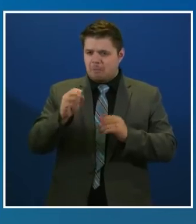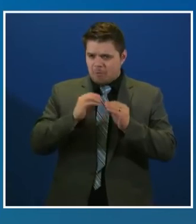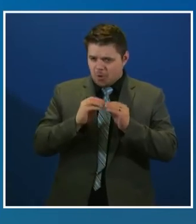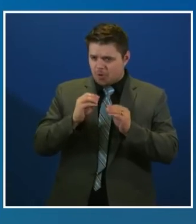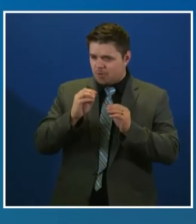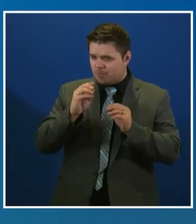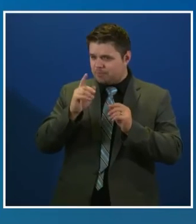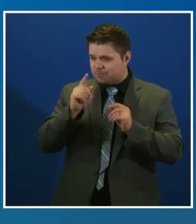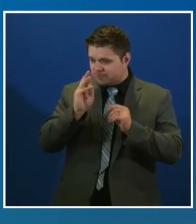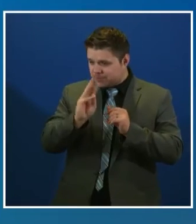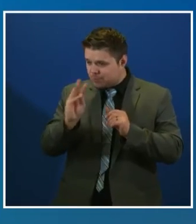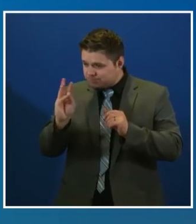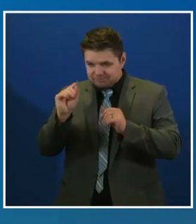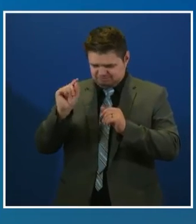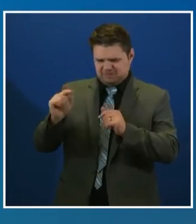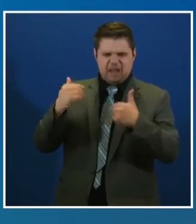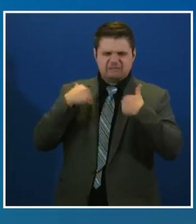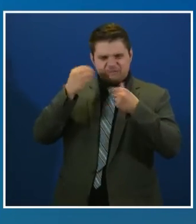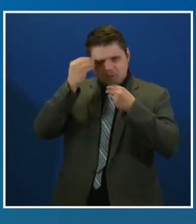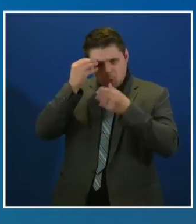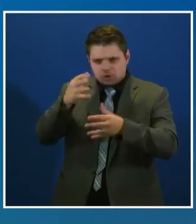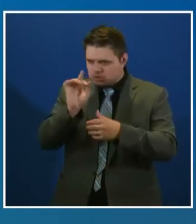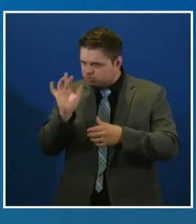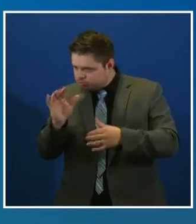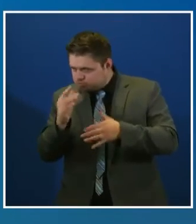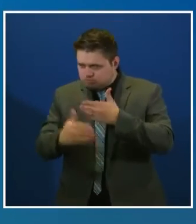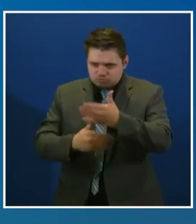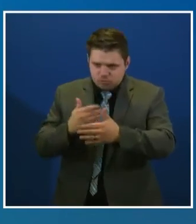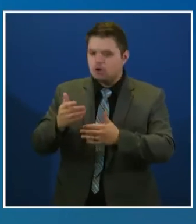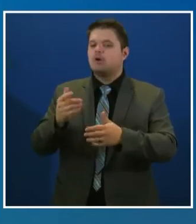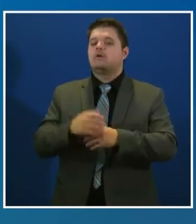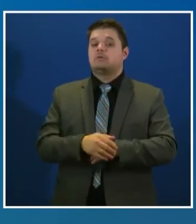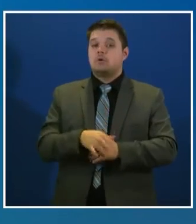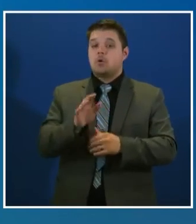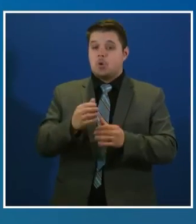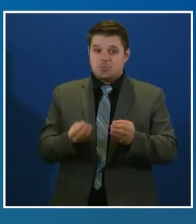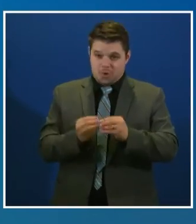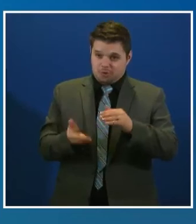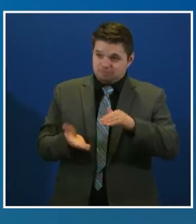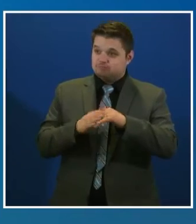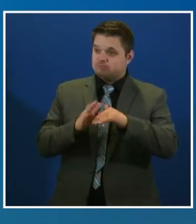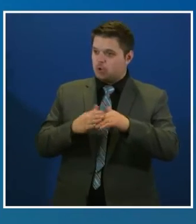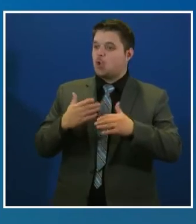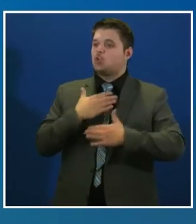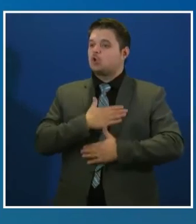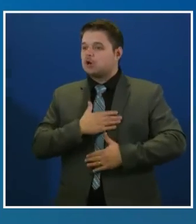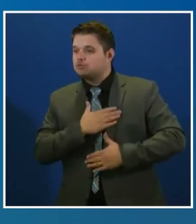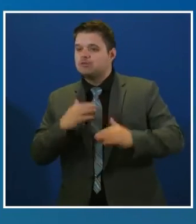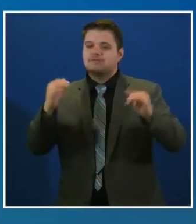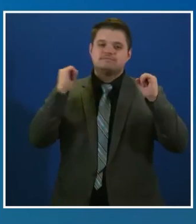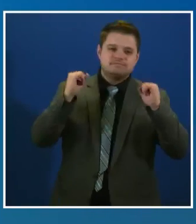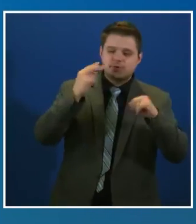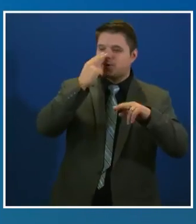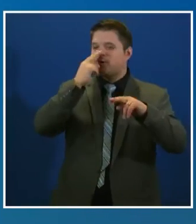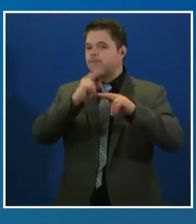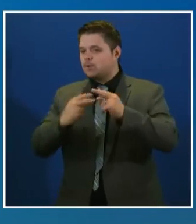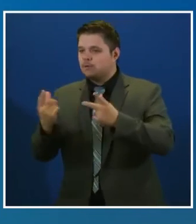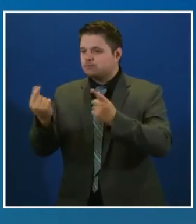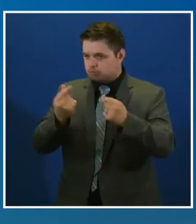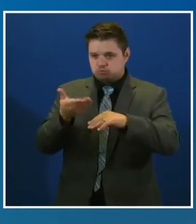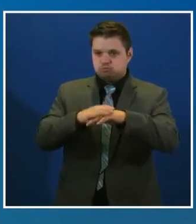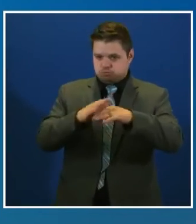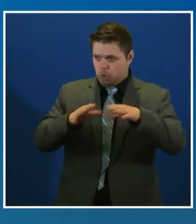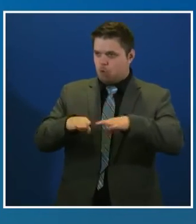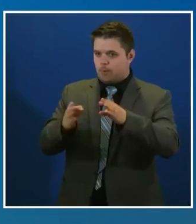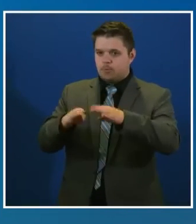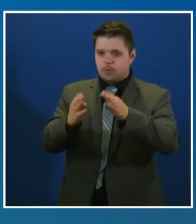Se están agregando oportunidades de recreación según lo permitan las pautas del COVID. Visiten el sitio de parques y recreación en el sitio web de la ciudad de